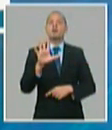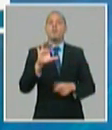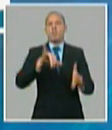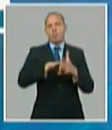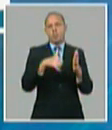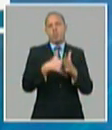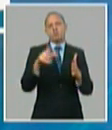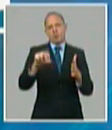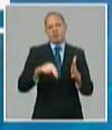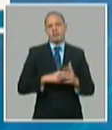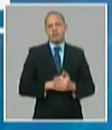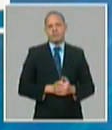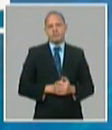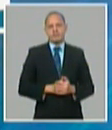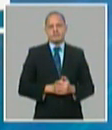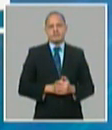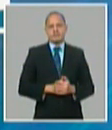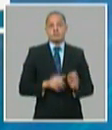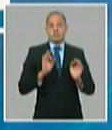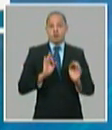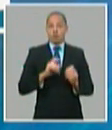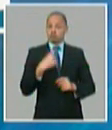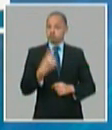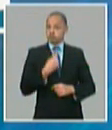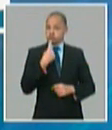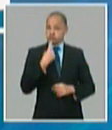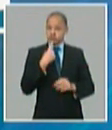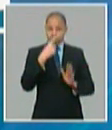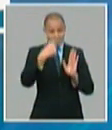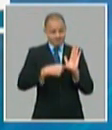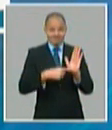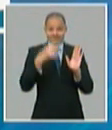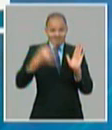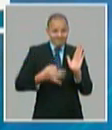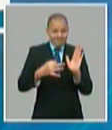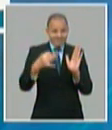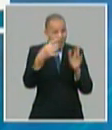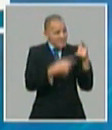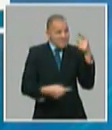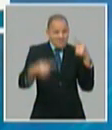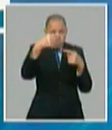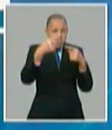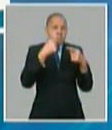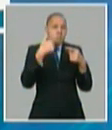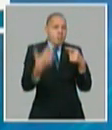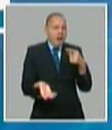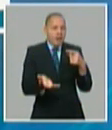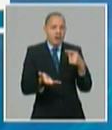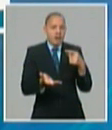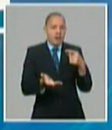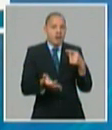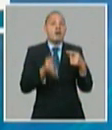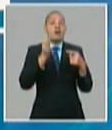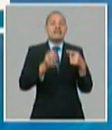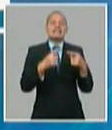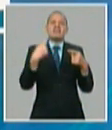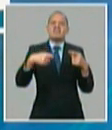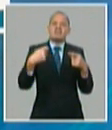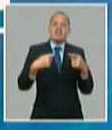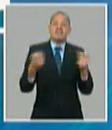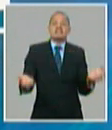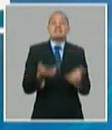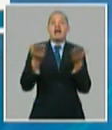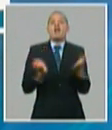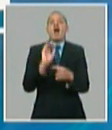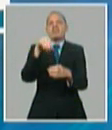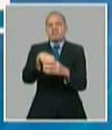pero ratificamos la importancia de darle prioridad a la implementación de la política de desarrollo local